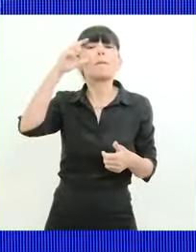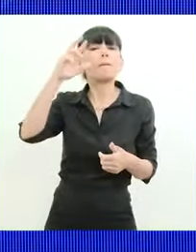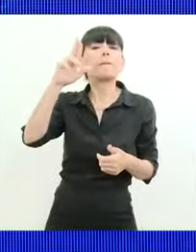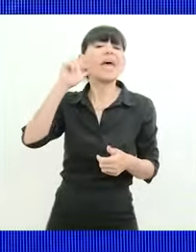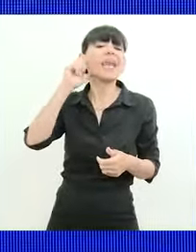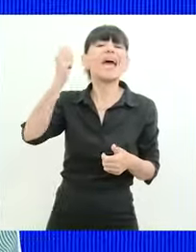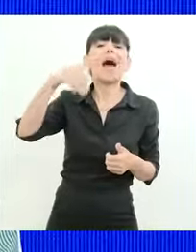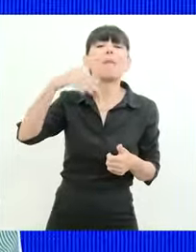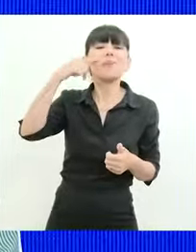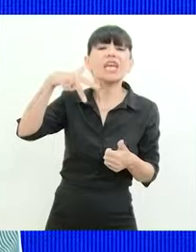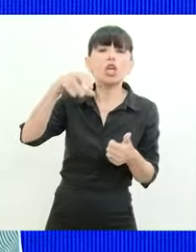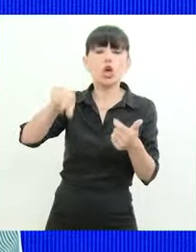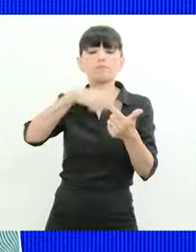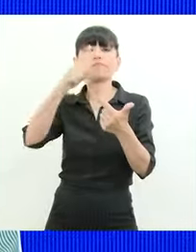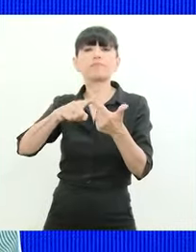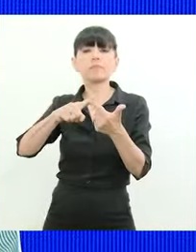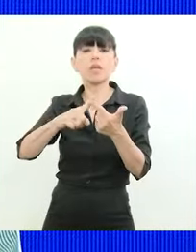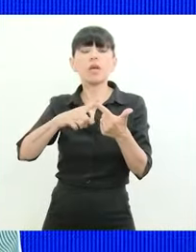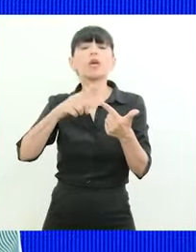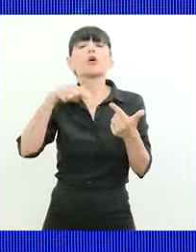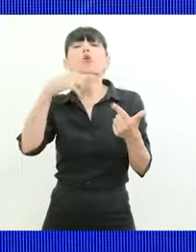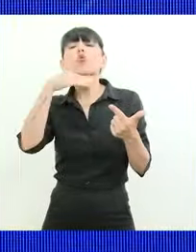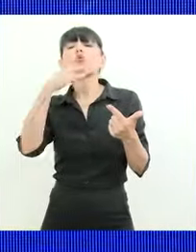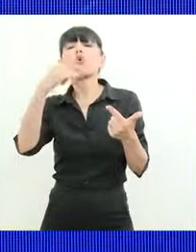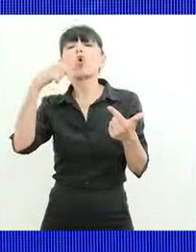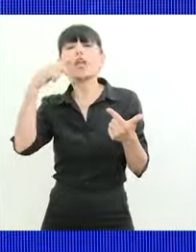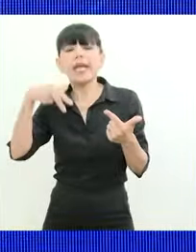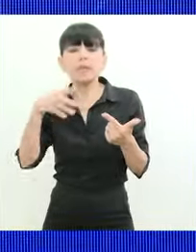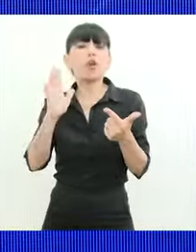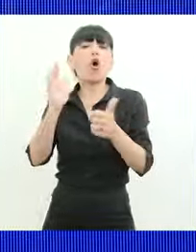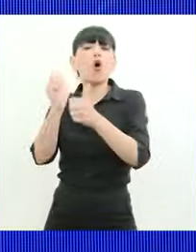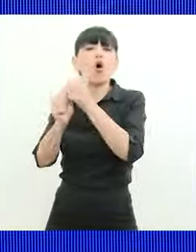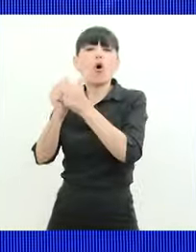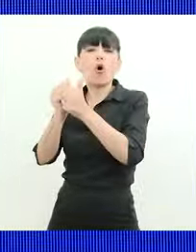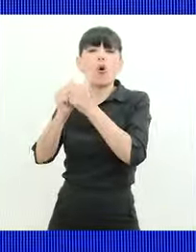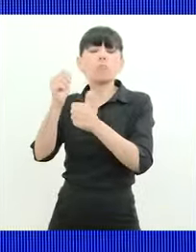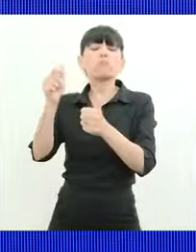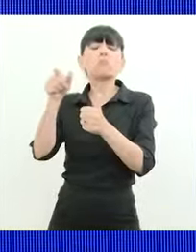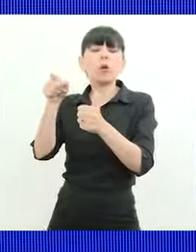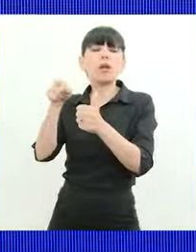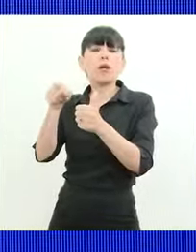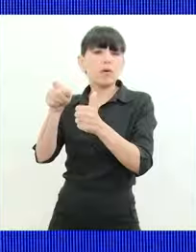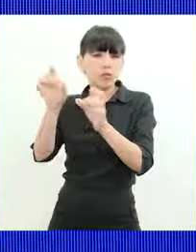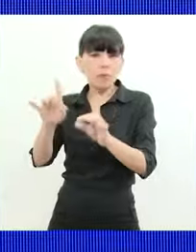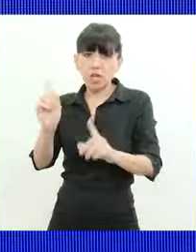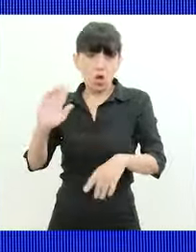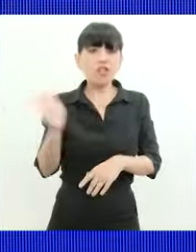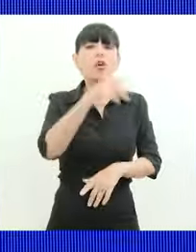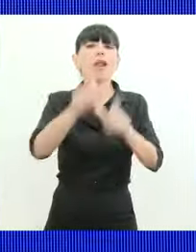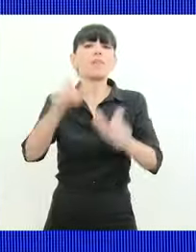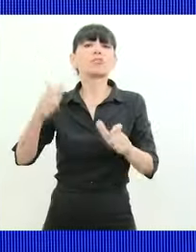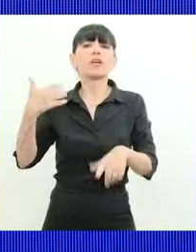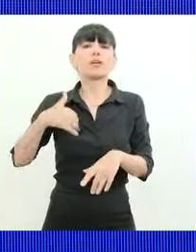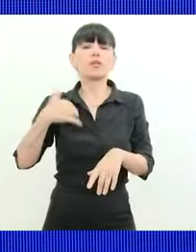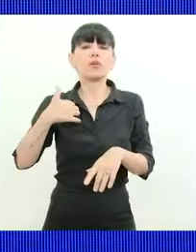de Buenos Aires con lo cual no es un problema de Rosario es un problema de todos los argentinos y el que yo plantee